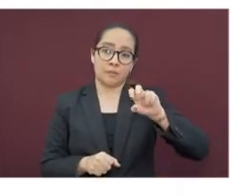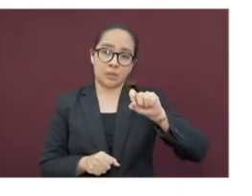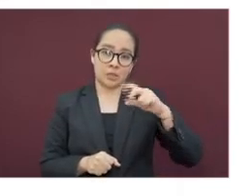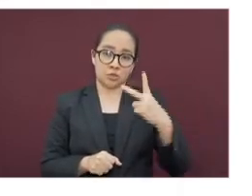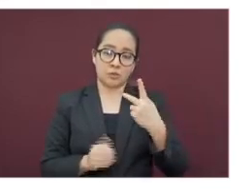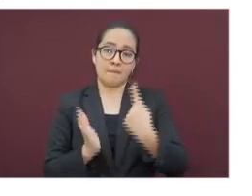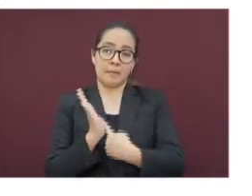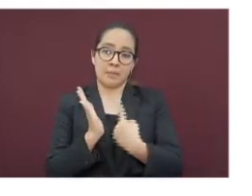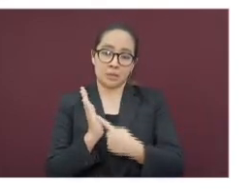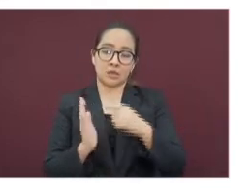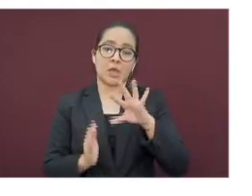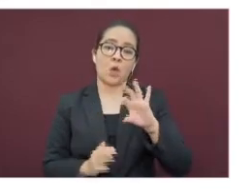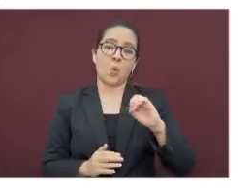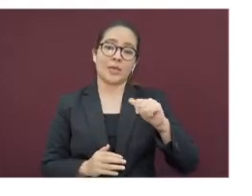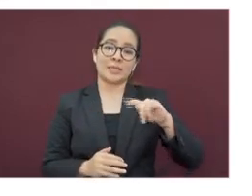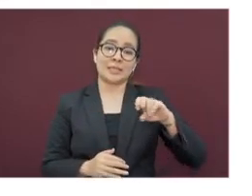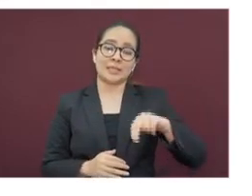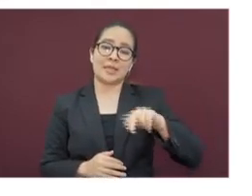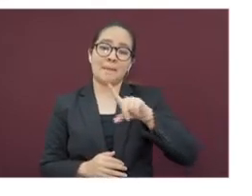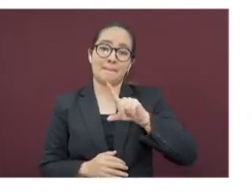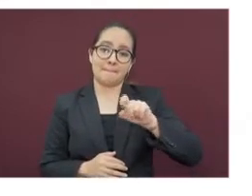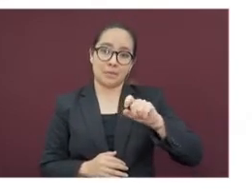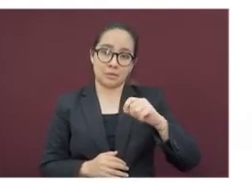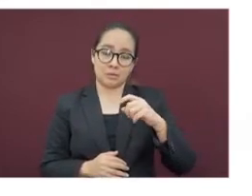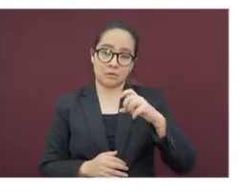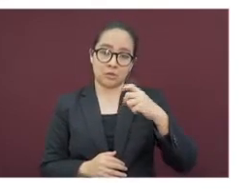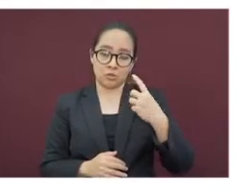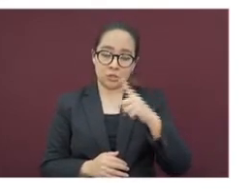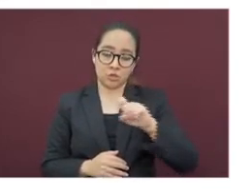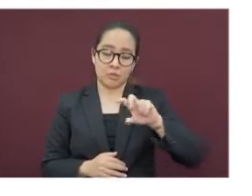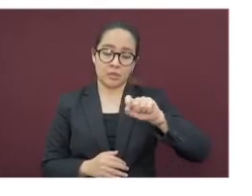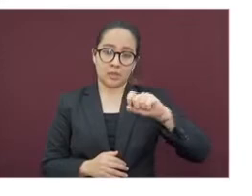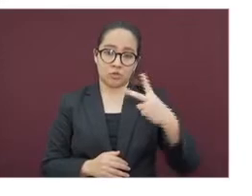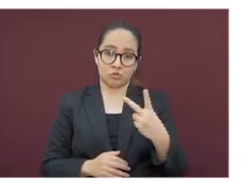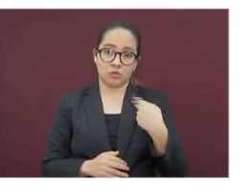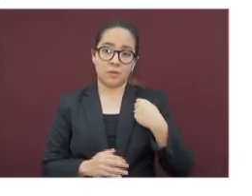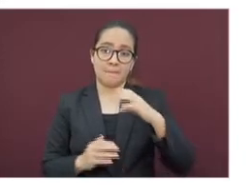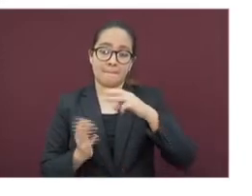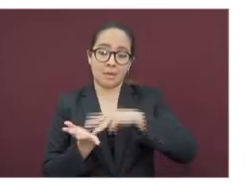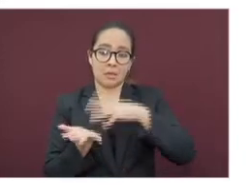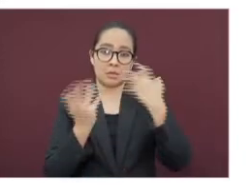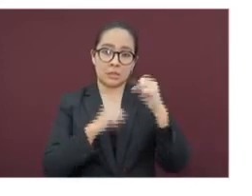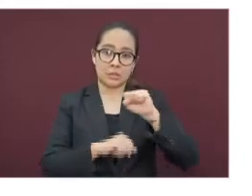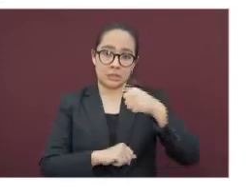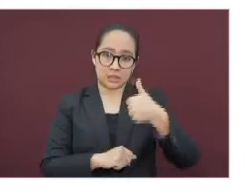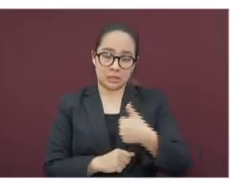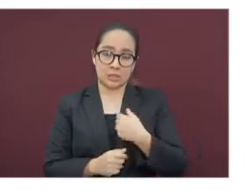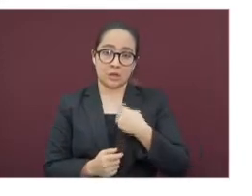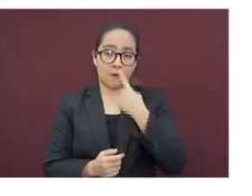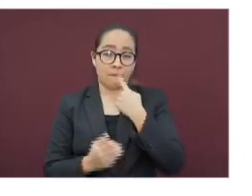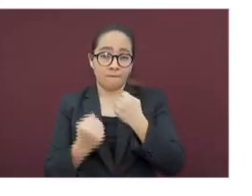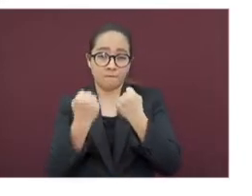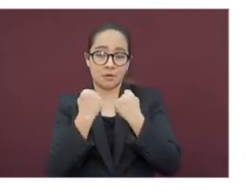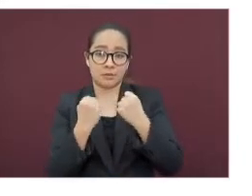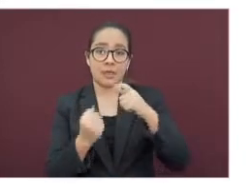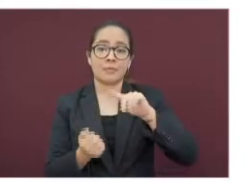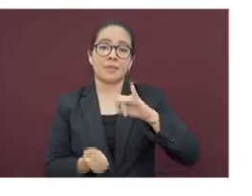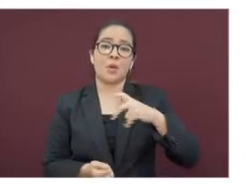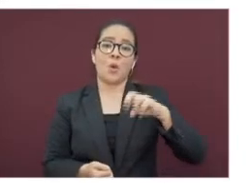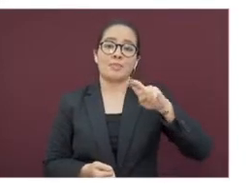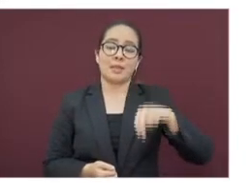setenta y dos, Martínez de la Torre sesenta y seis. En rojo intenso, Tihuatlán con cincuenta y